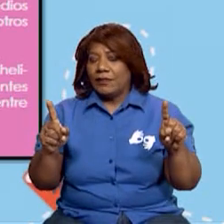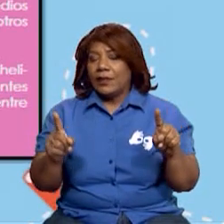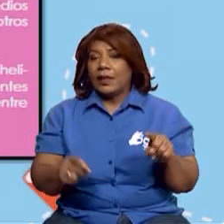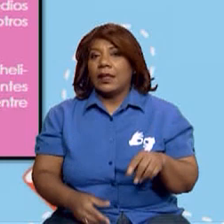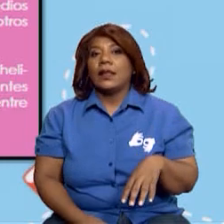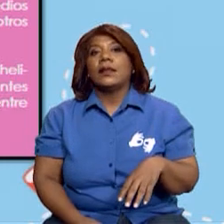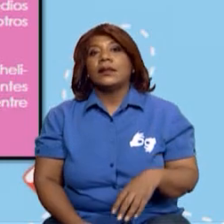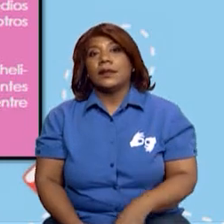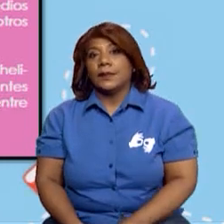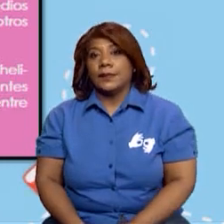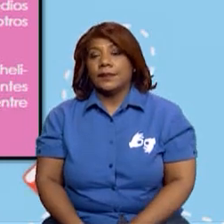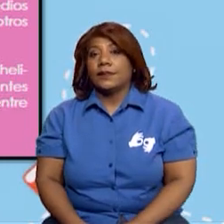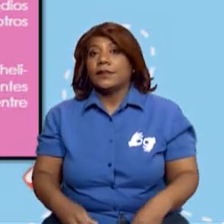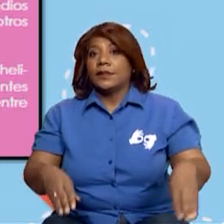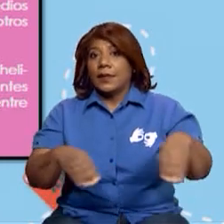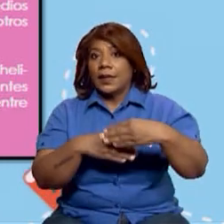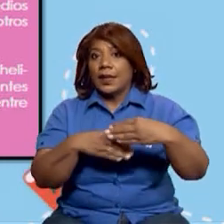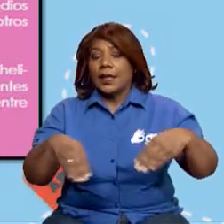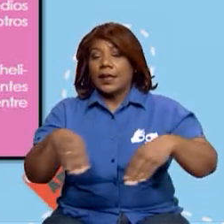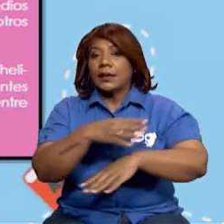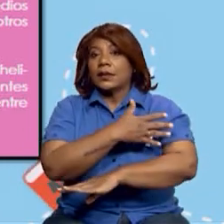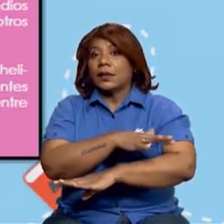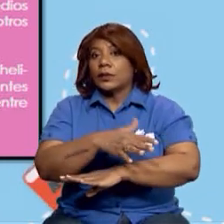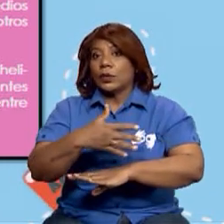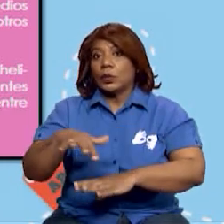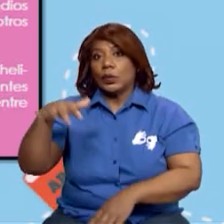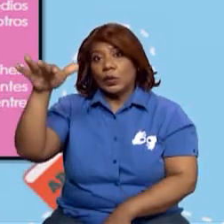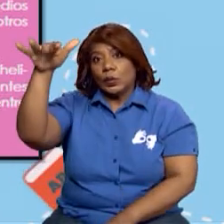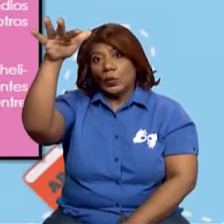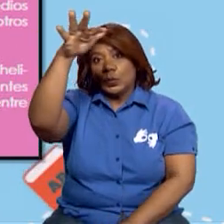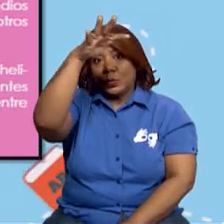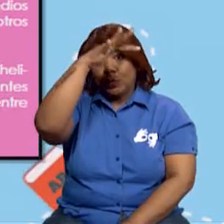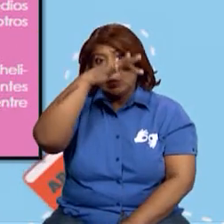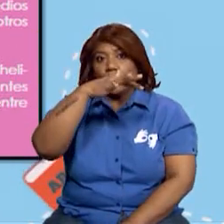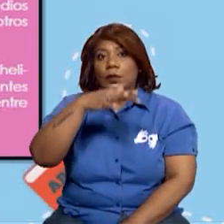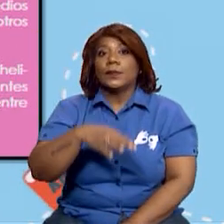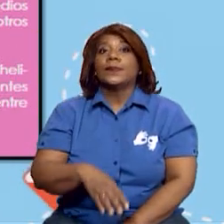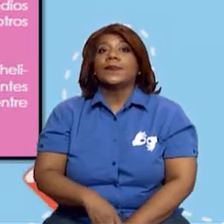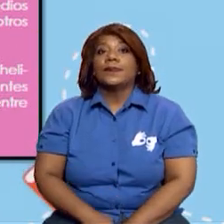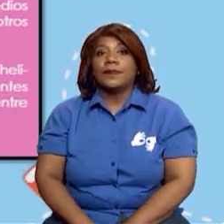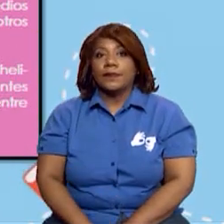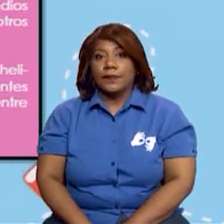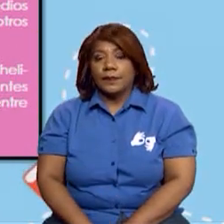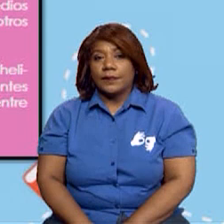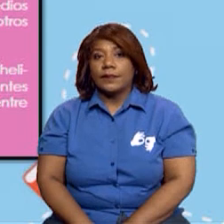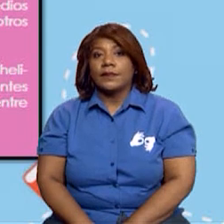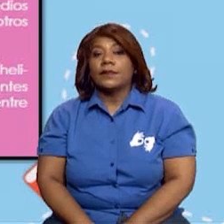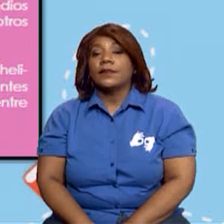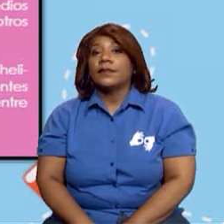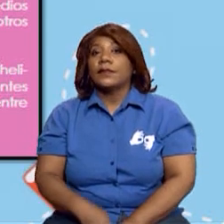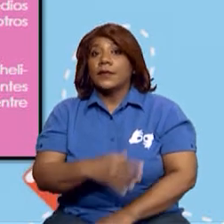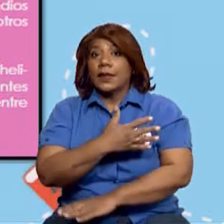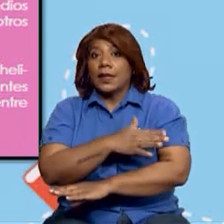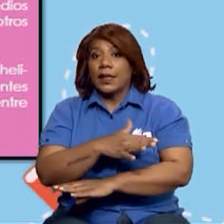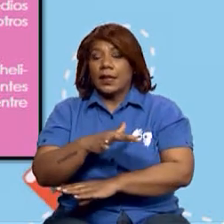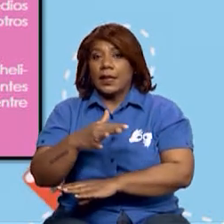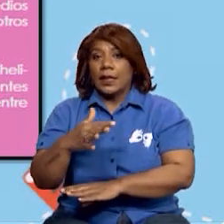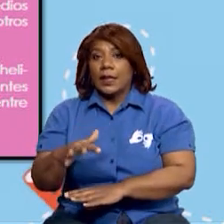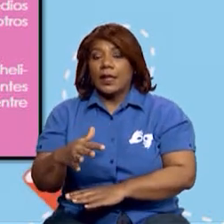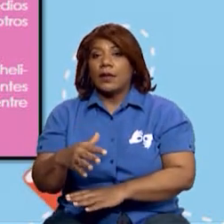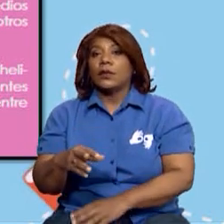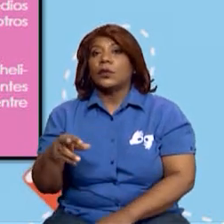en forma terrestre, acuática y aérea. En la acuática, pueden ser